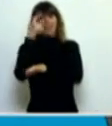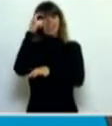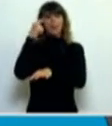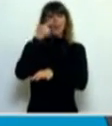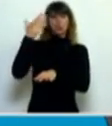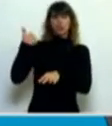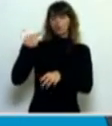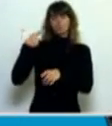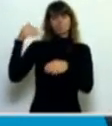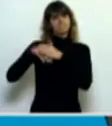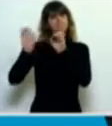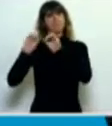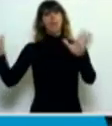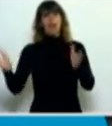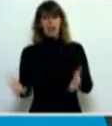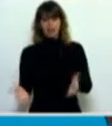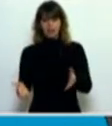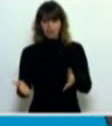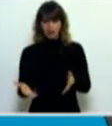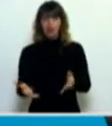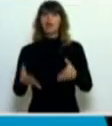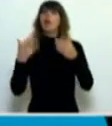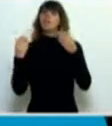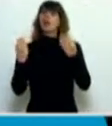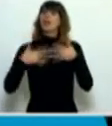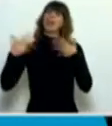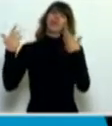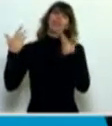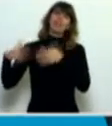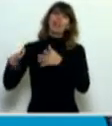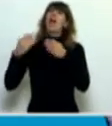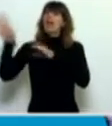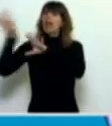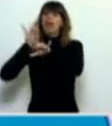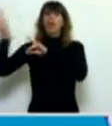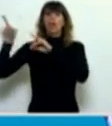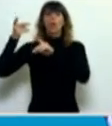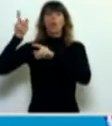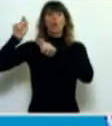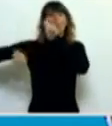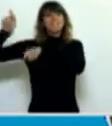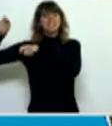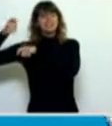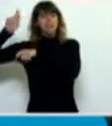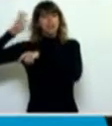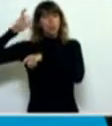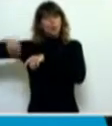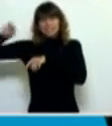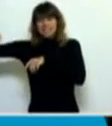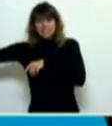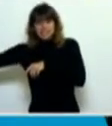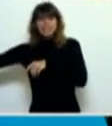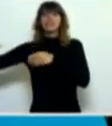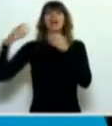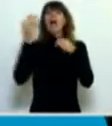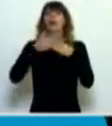ley de subrogancia, porque le permite la designación de jueces por fuera de lo que significa el Consejo de la